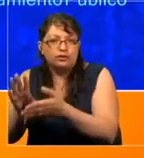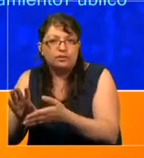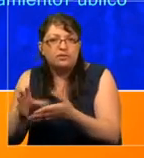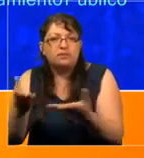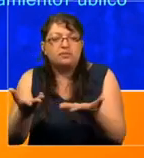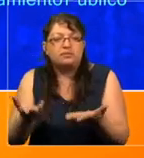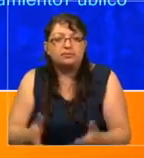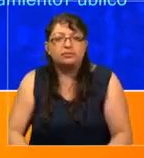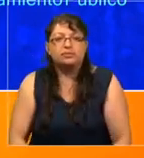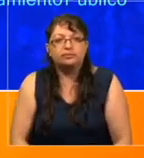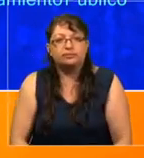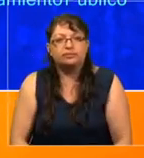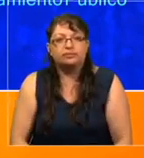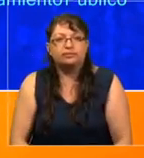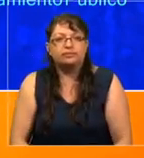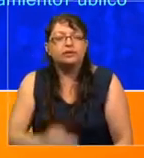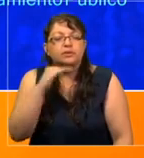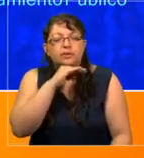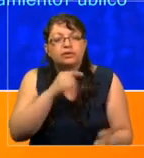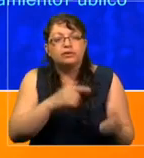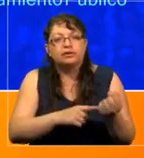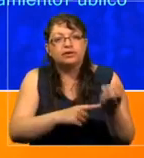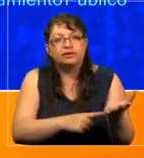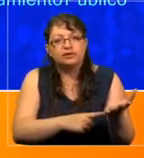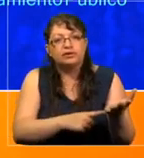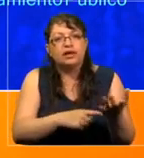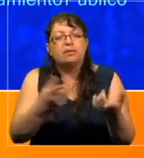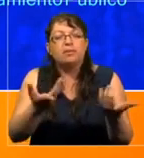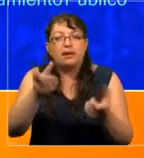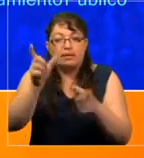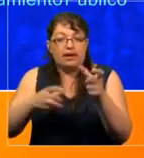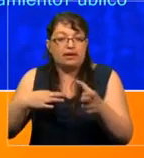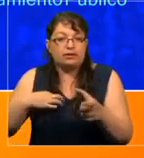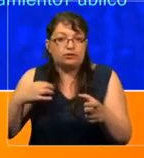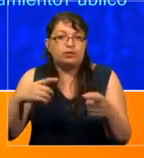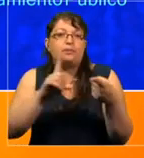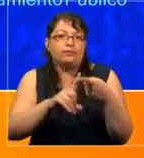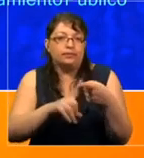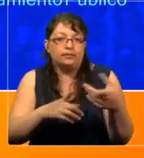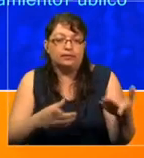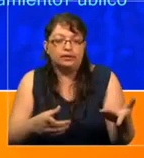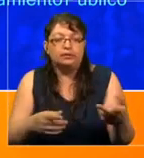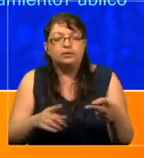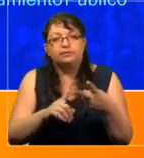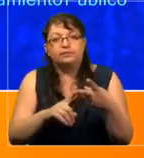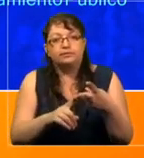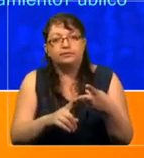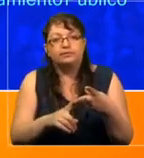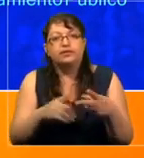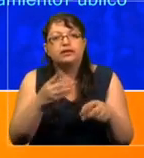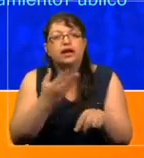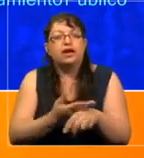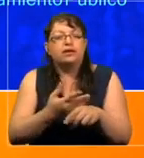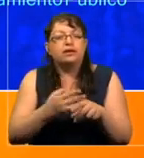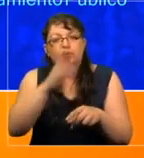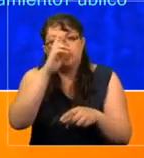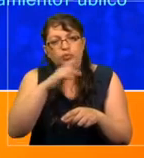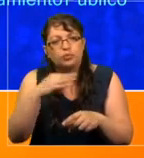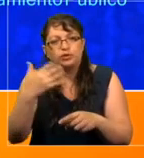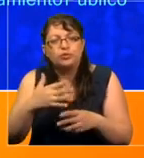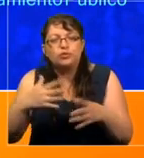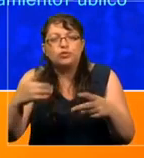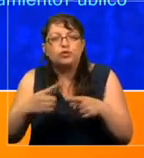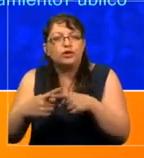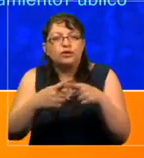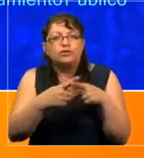usar la tecnología para la participación cívica. Segundo, hay un rol muy grande de la sociedad